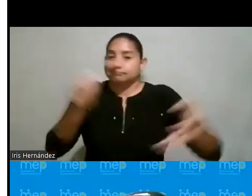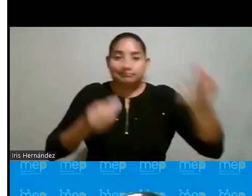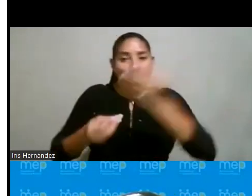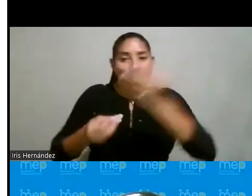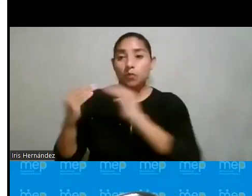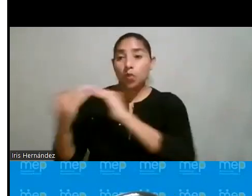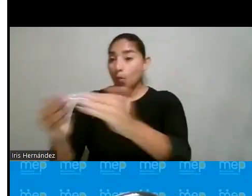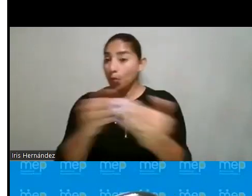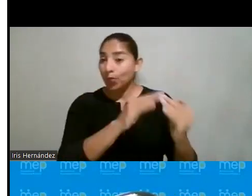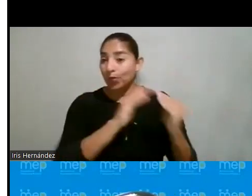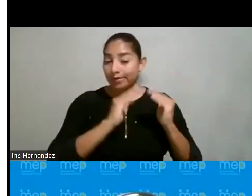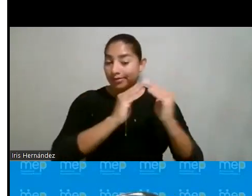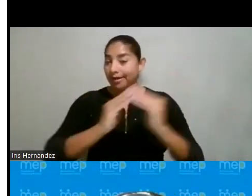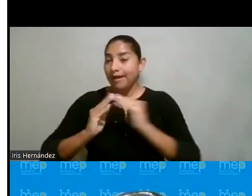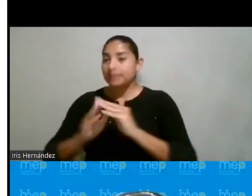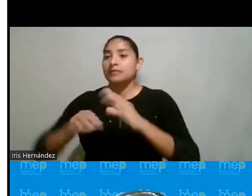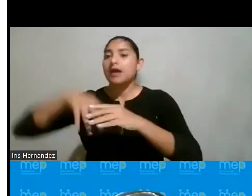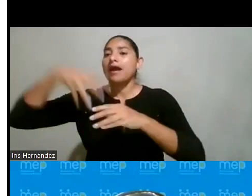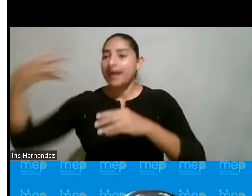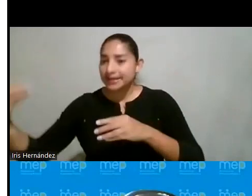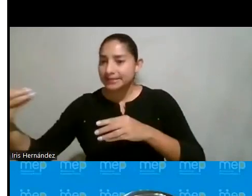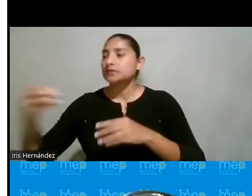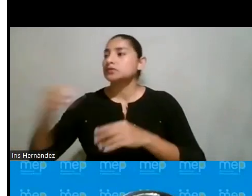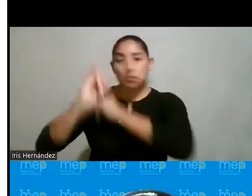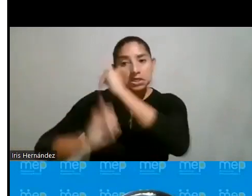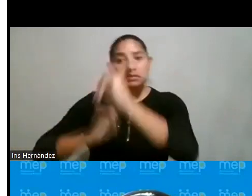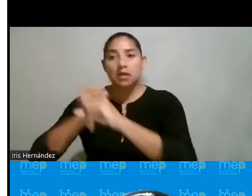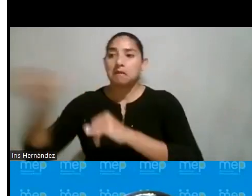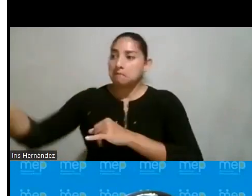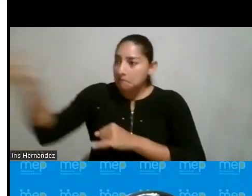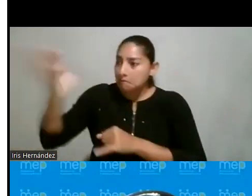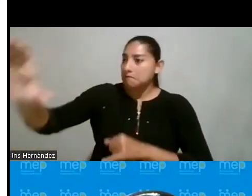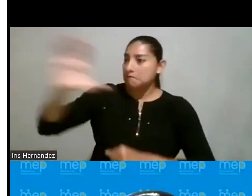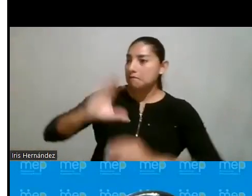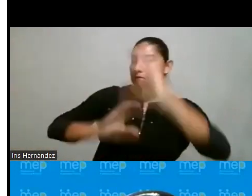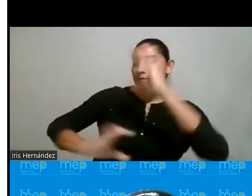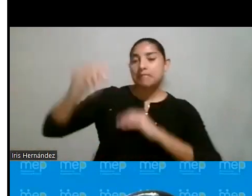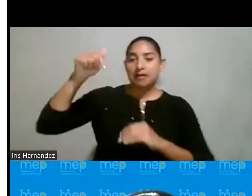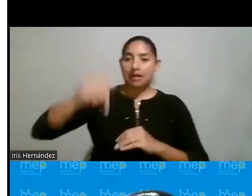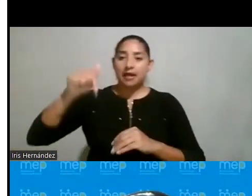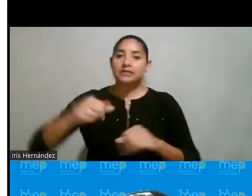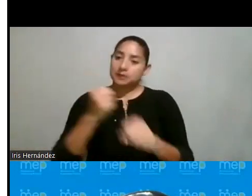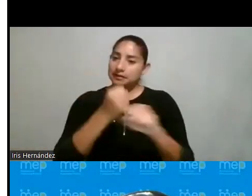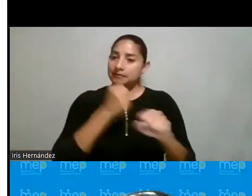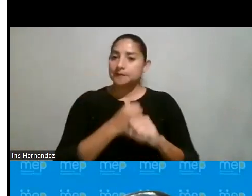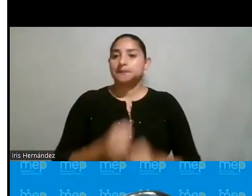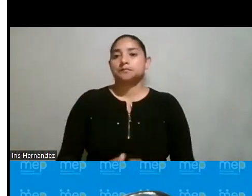la comunidad como externos, aún internacionales, pues que vienen a sumar en este, en este trabajo.